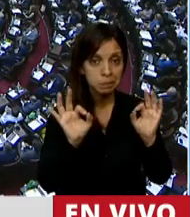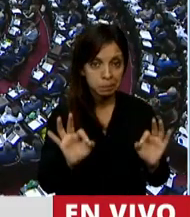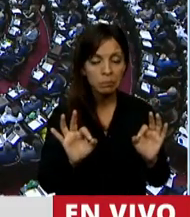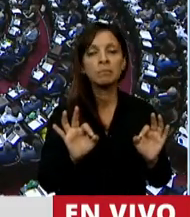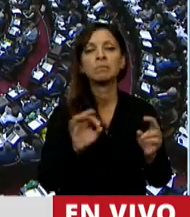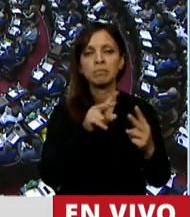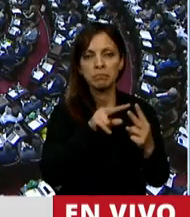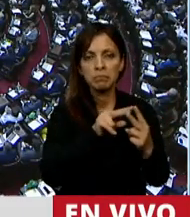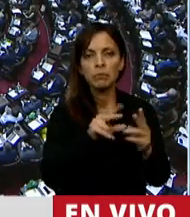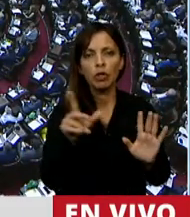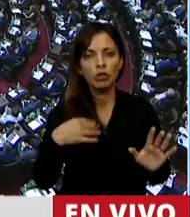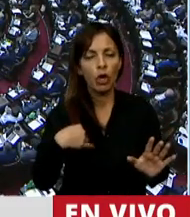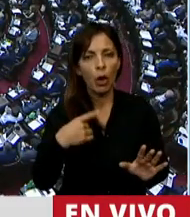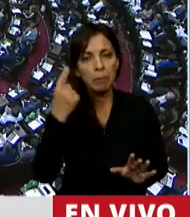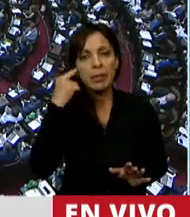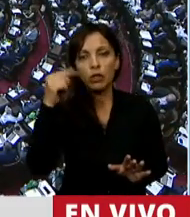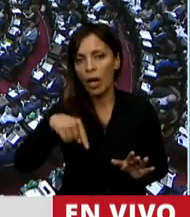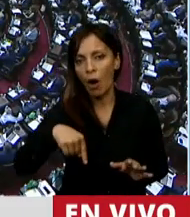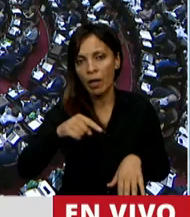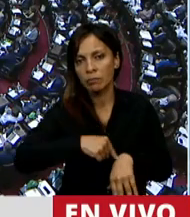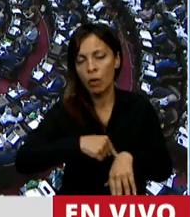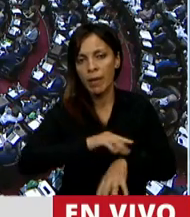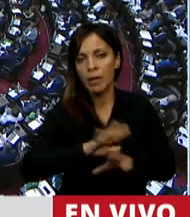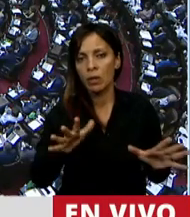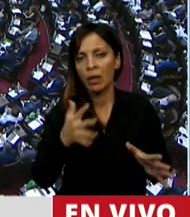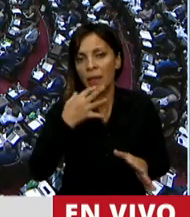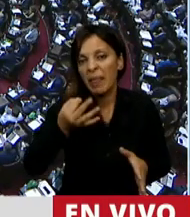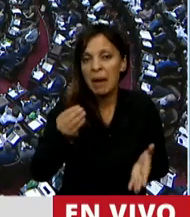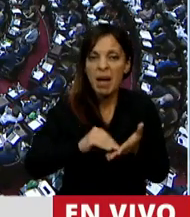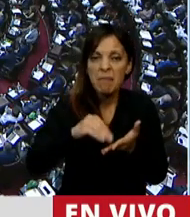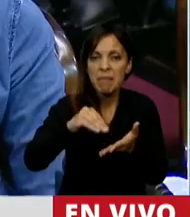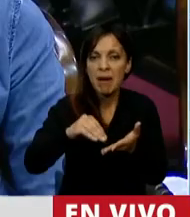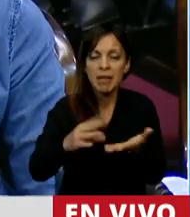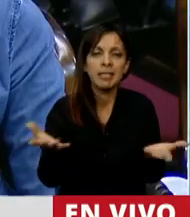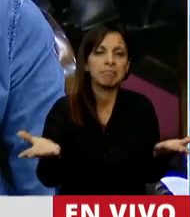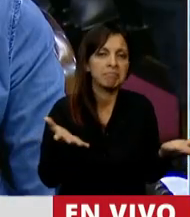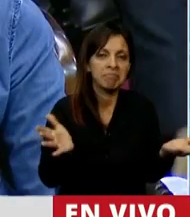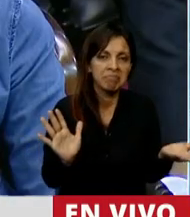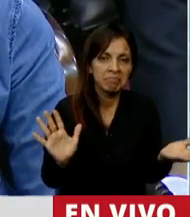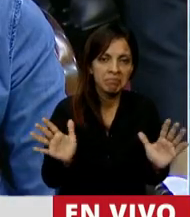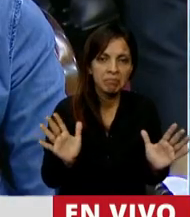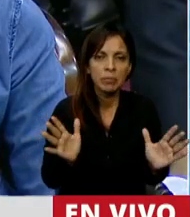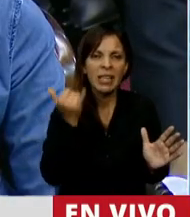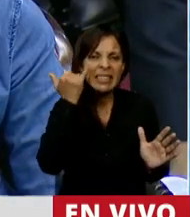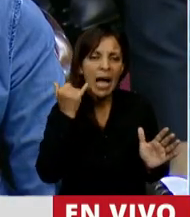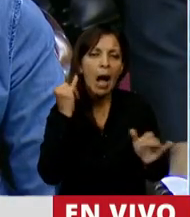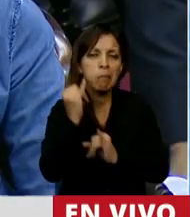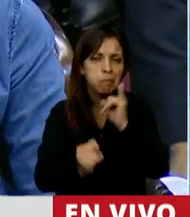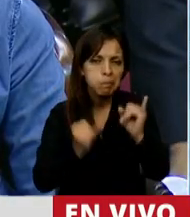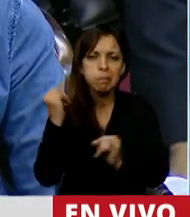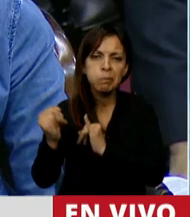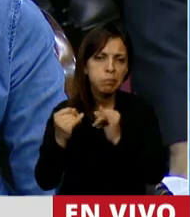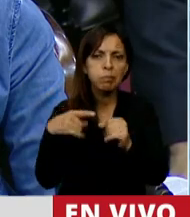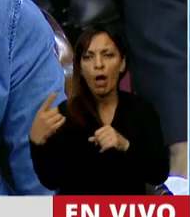a estas alturas, señor presidente, la verdad que nada nuevo se puede argumentar. Todas las argumentaciones